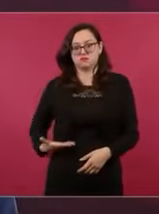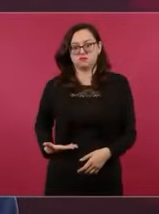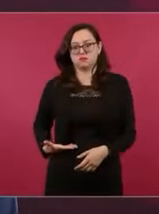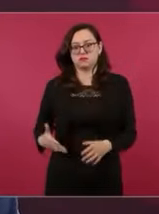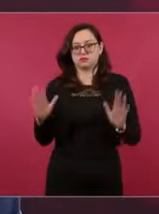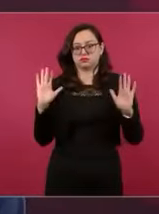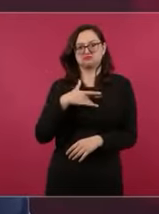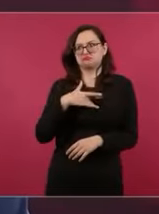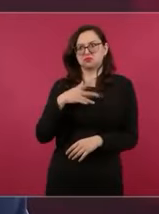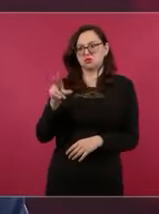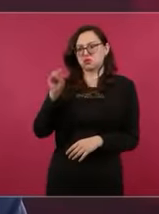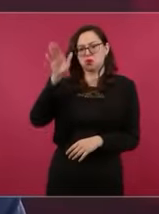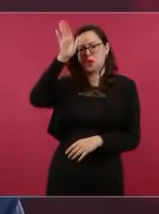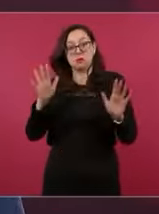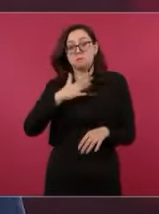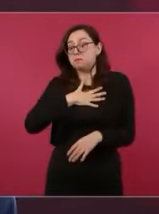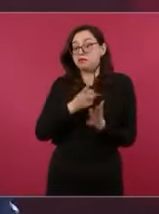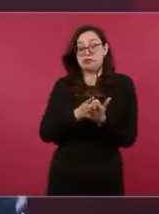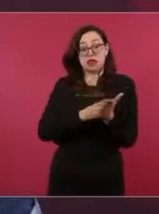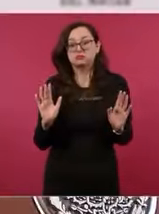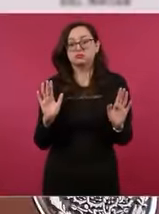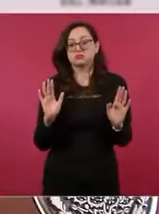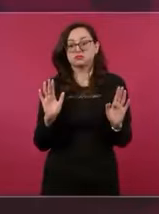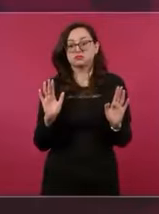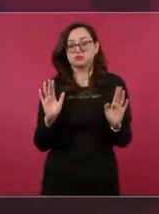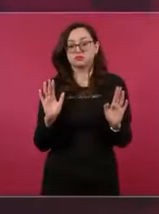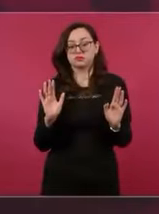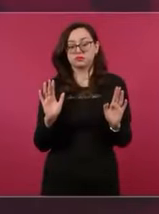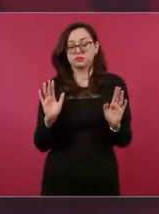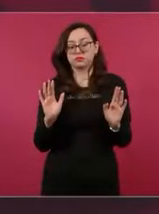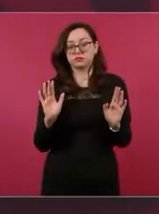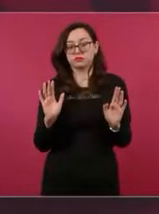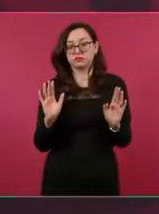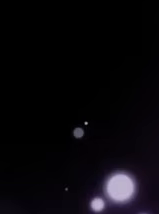derecho a disentir toda la vida, pero es lo único.